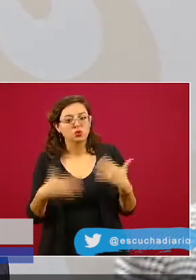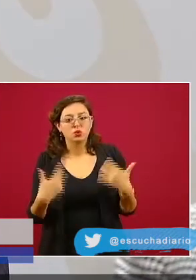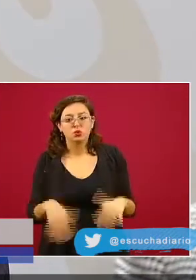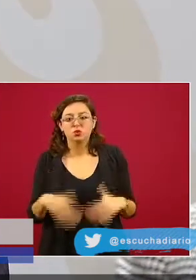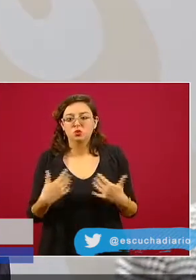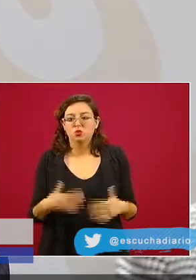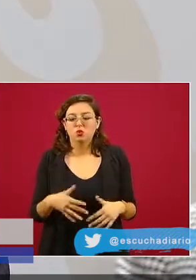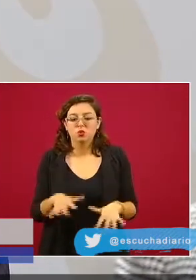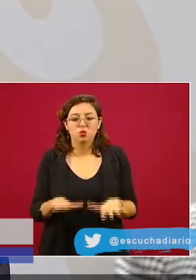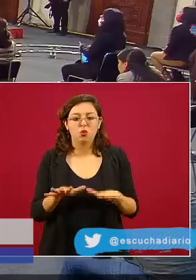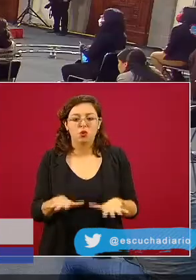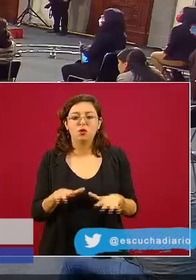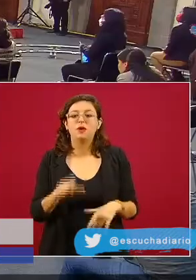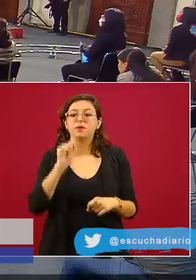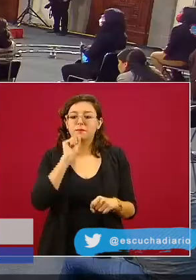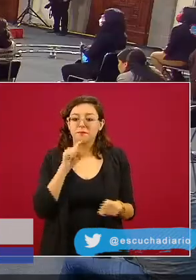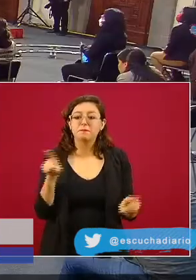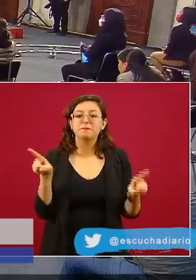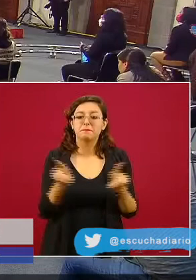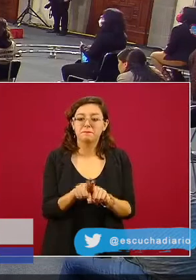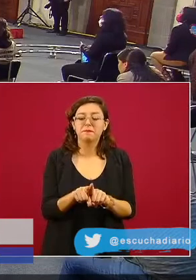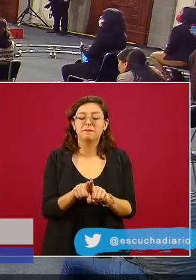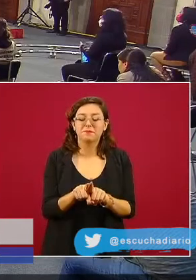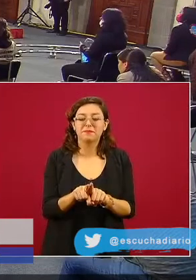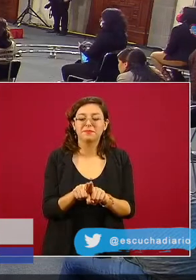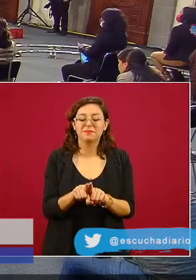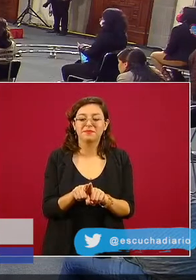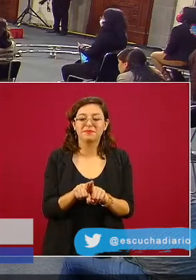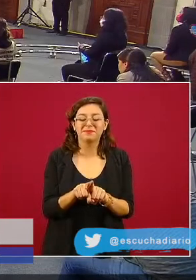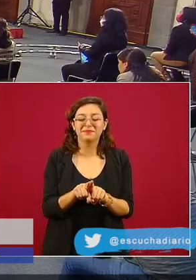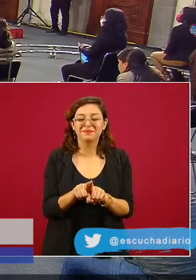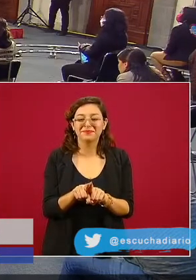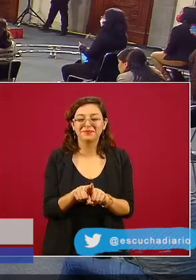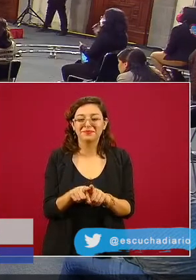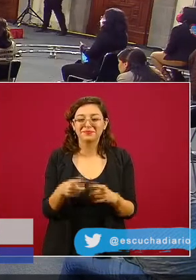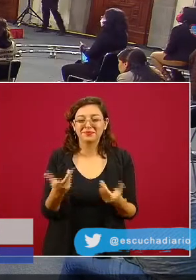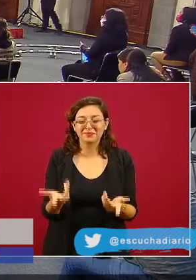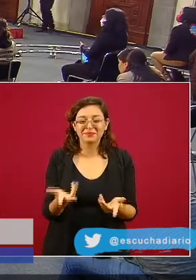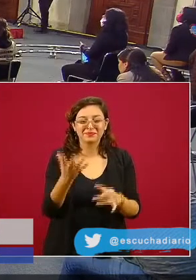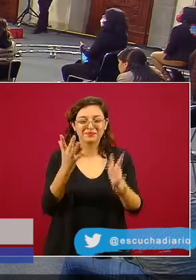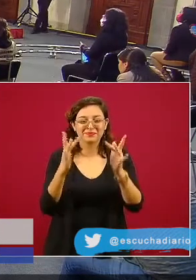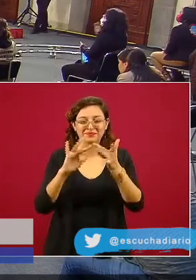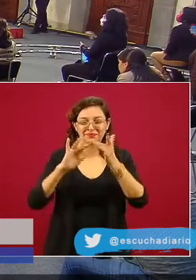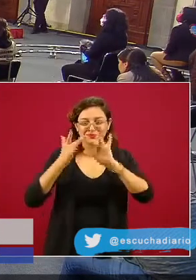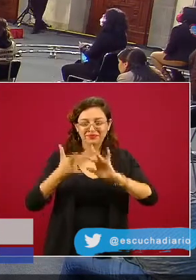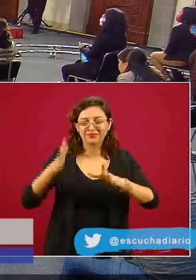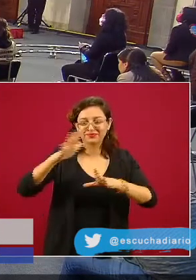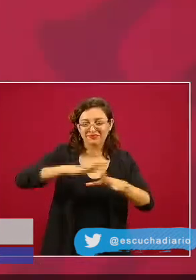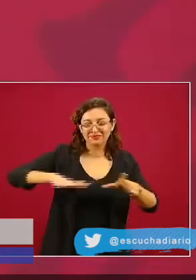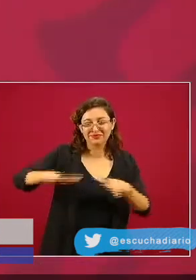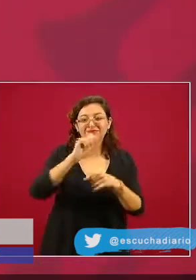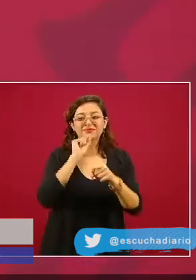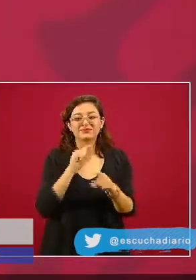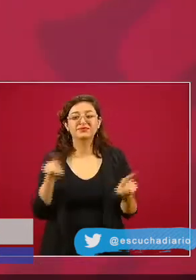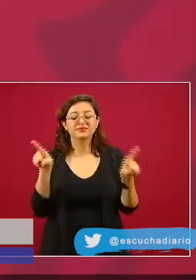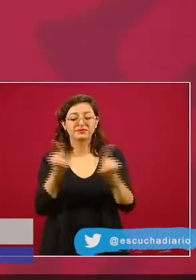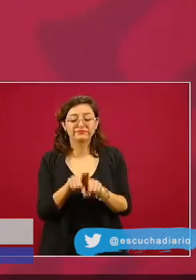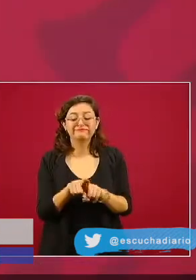también ahí en las redes, o sea, la gente está